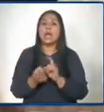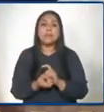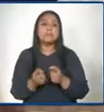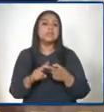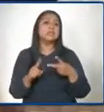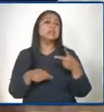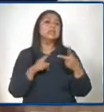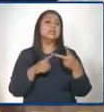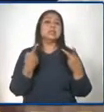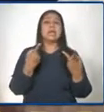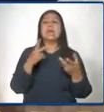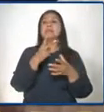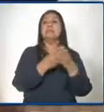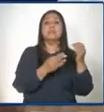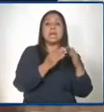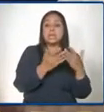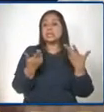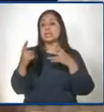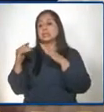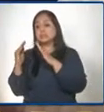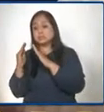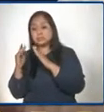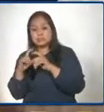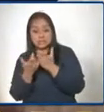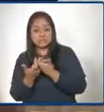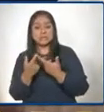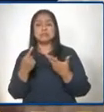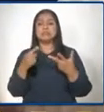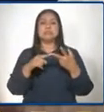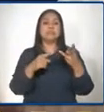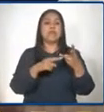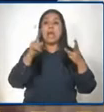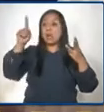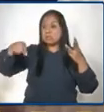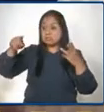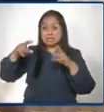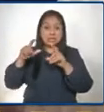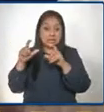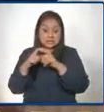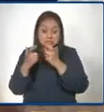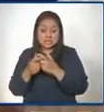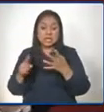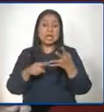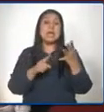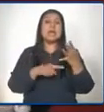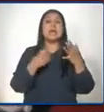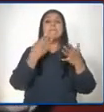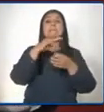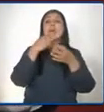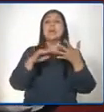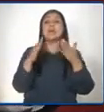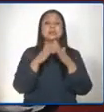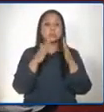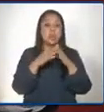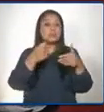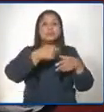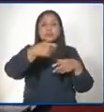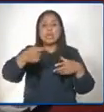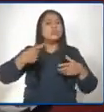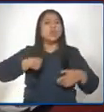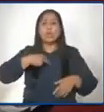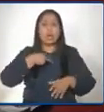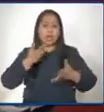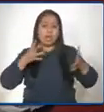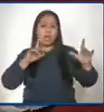híbrido, tenemos presencial, tenemos con materiales a la puerta de la casa. Entonces, preparados. Nosotros